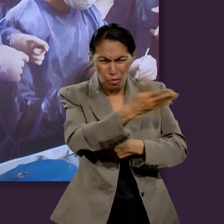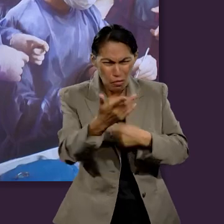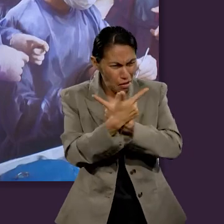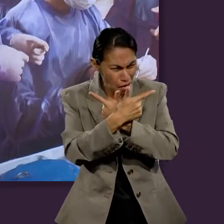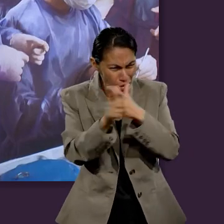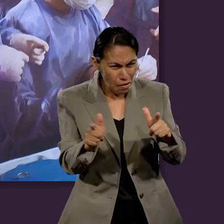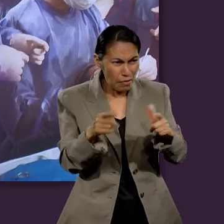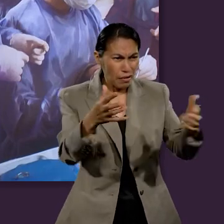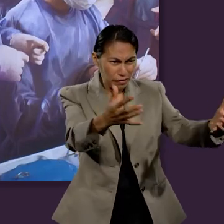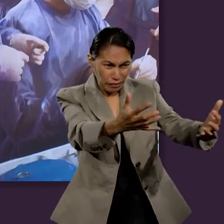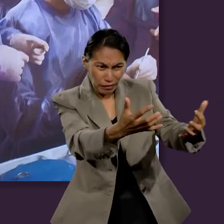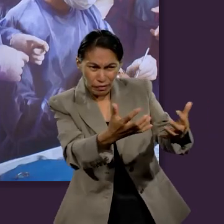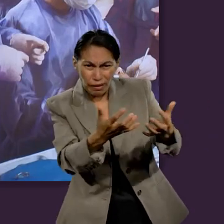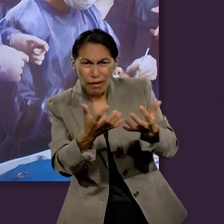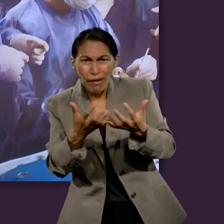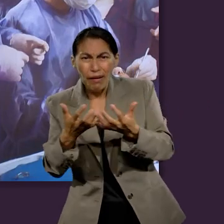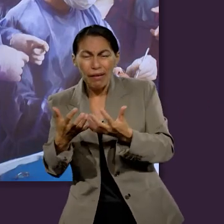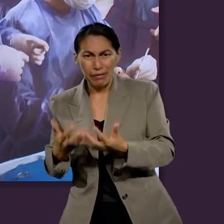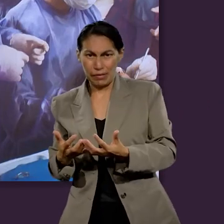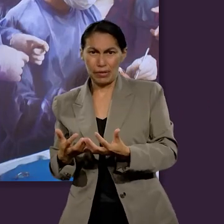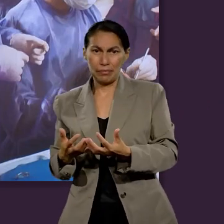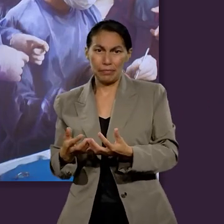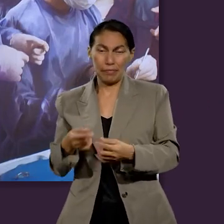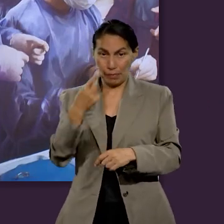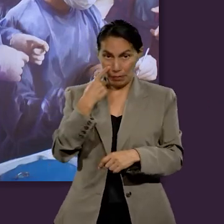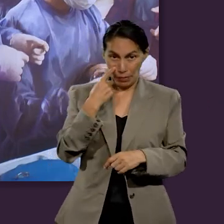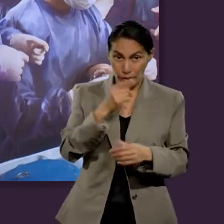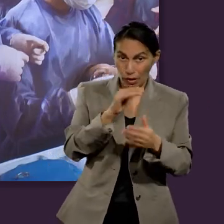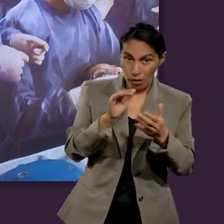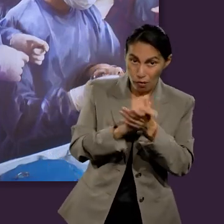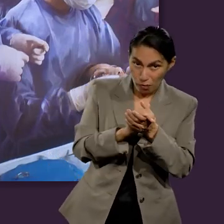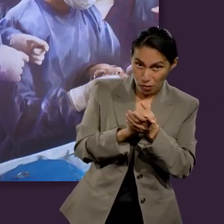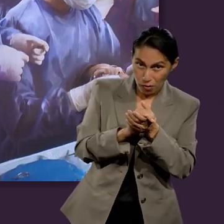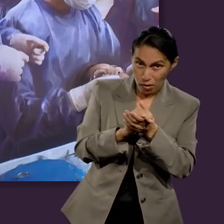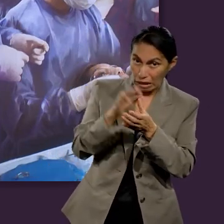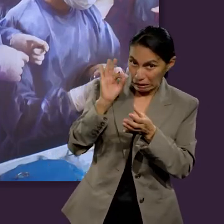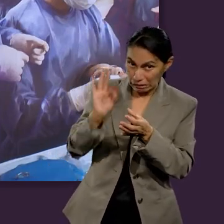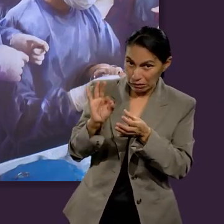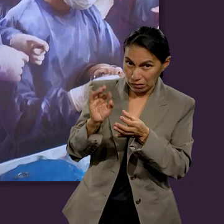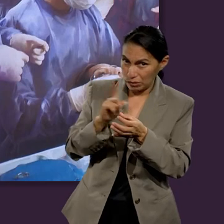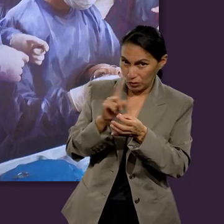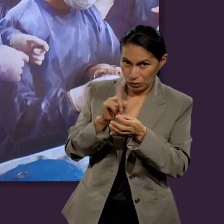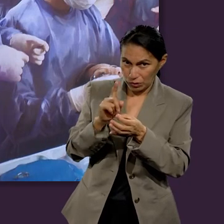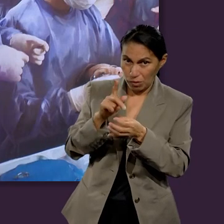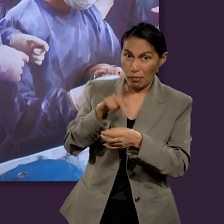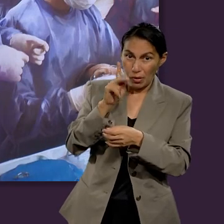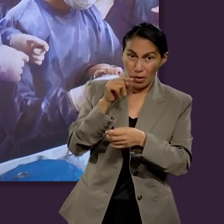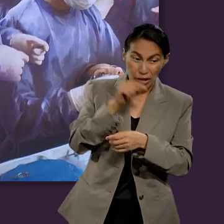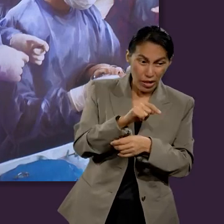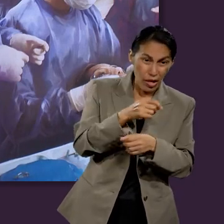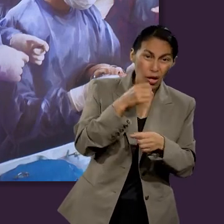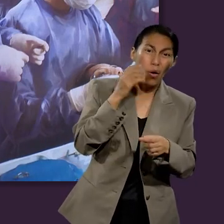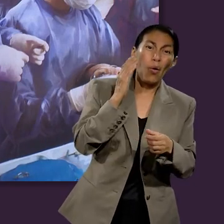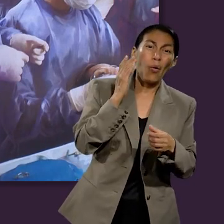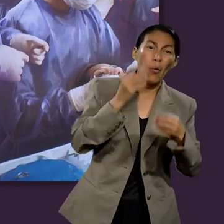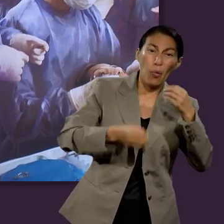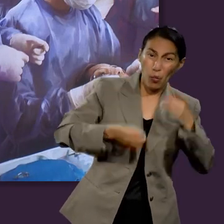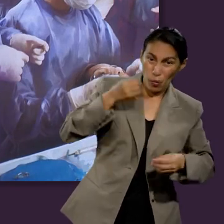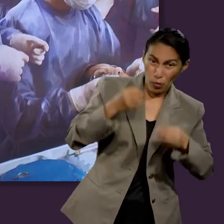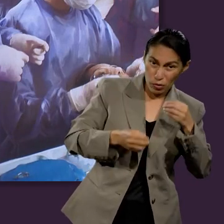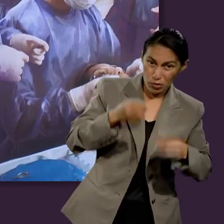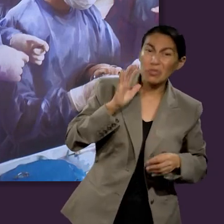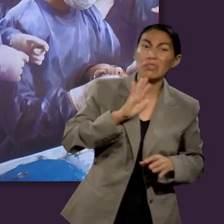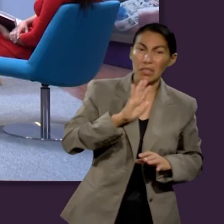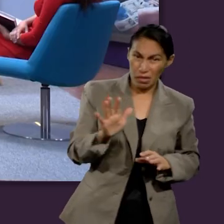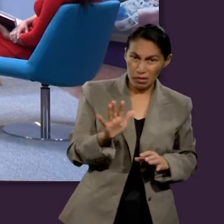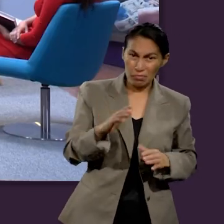a quien sea que esté ahí y vaya entonces. Aquí vemos que la boda no se ha efectuado y el rey